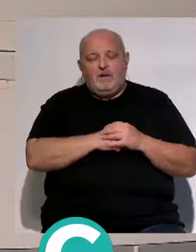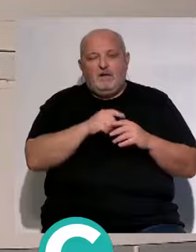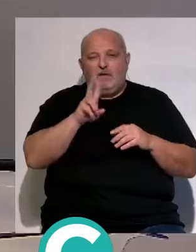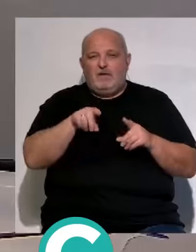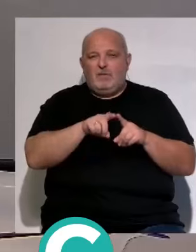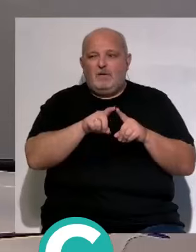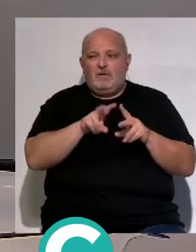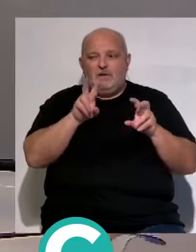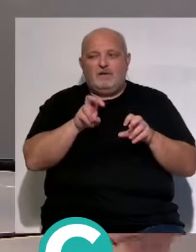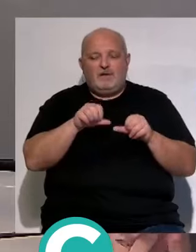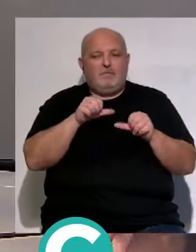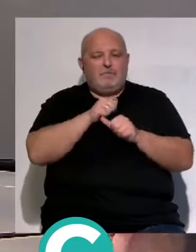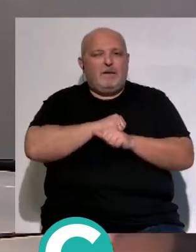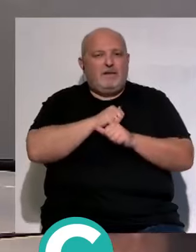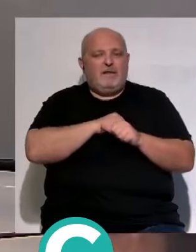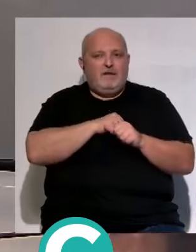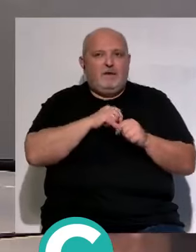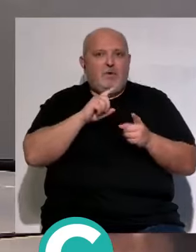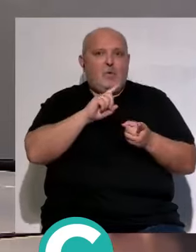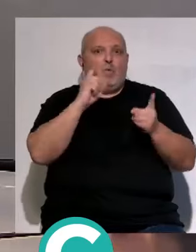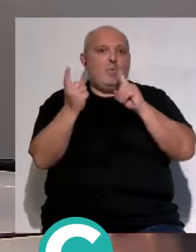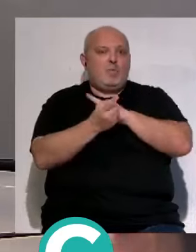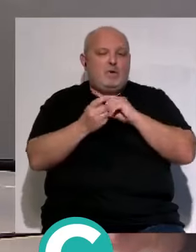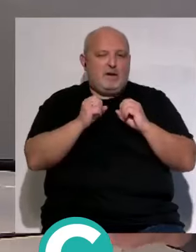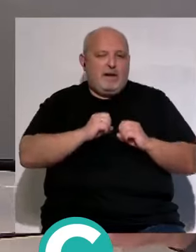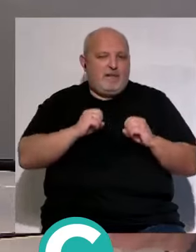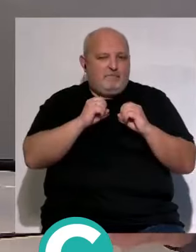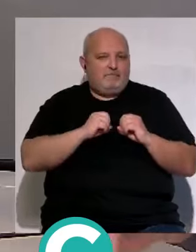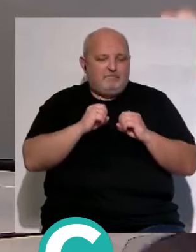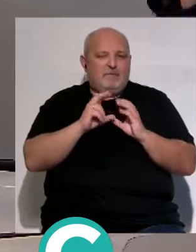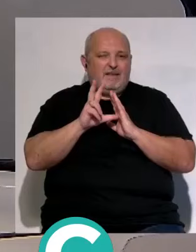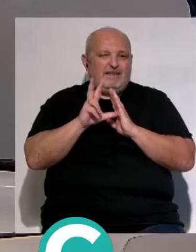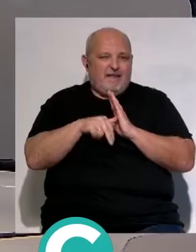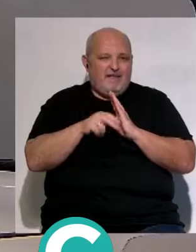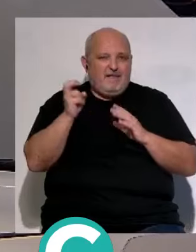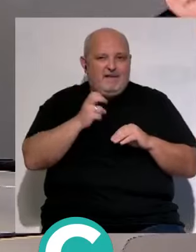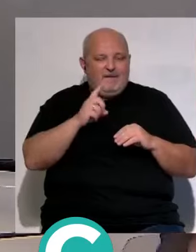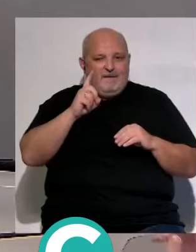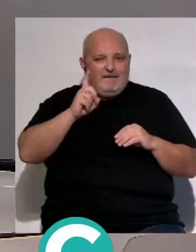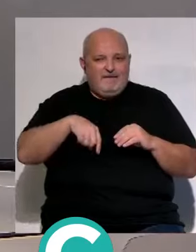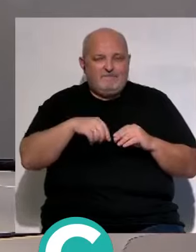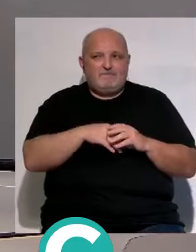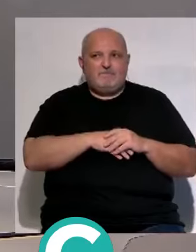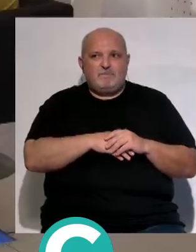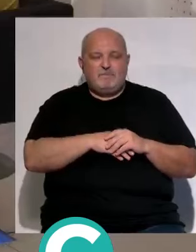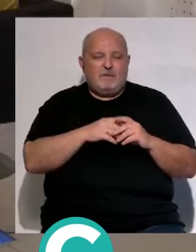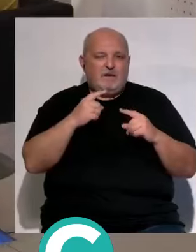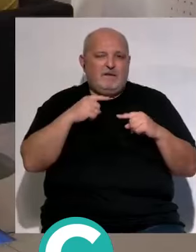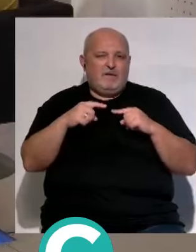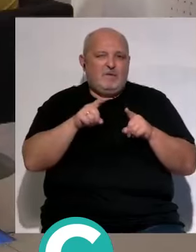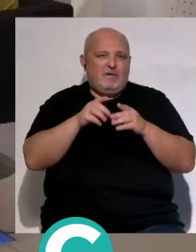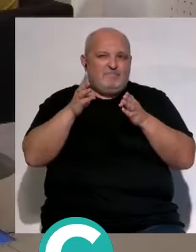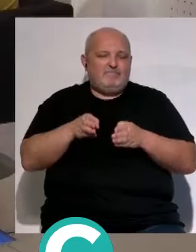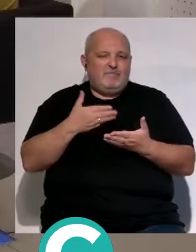sido el esperado revulsivo a pesar de que ha llegado tarde como hemos hablado antes en la tertulia un entrenador que